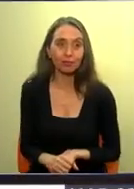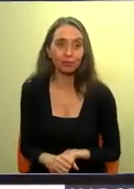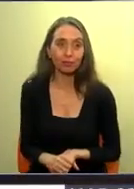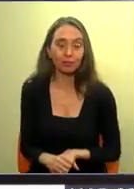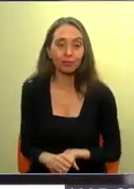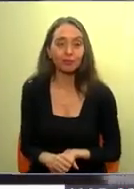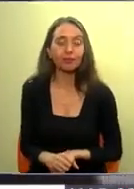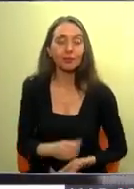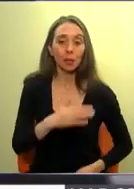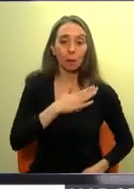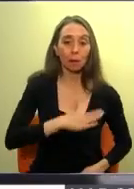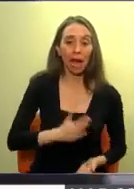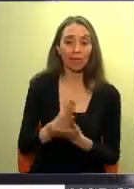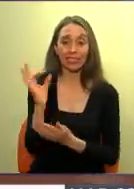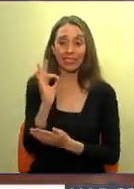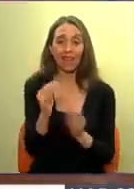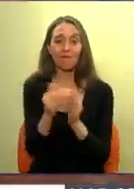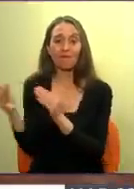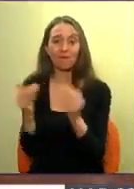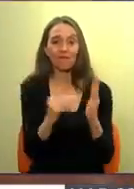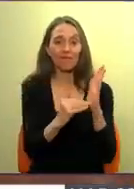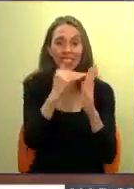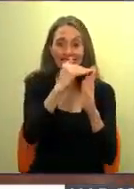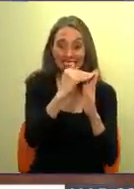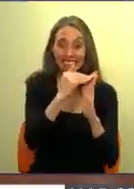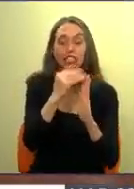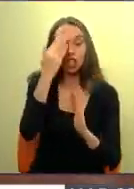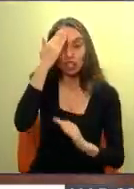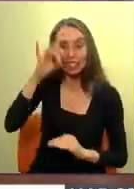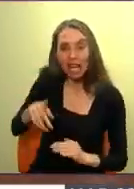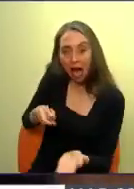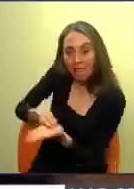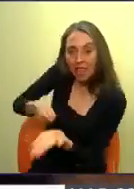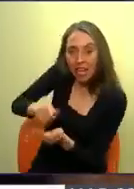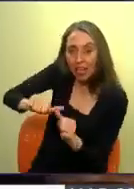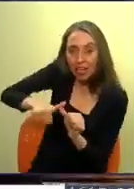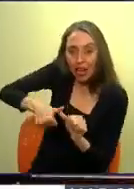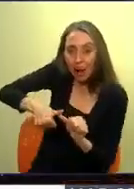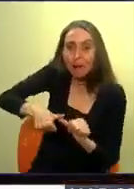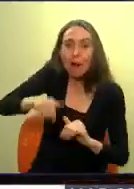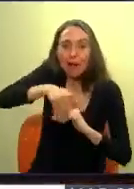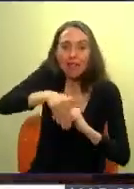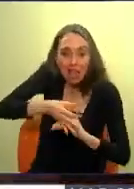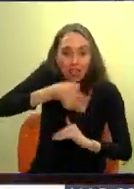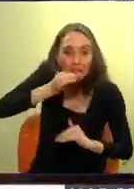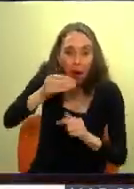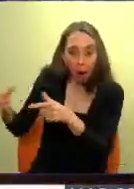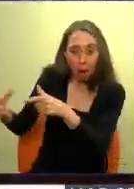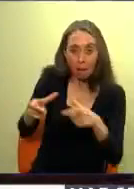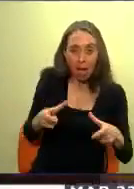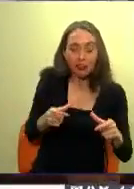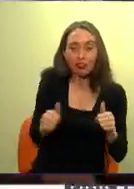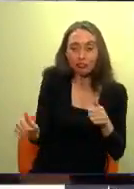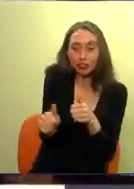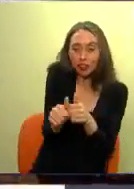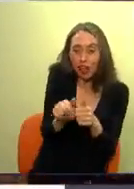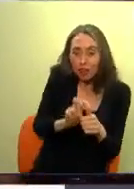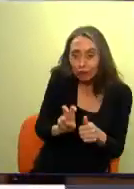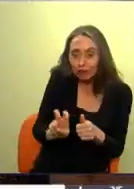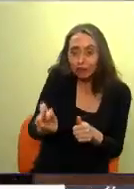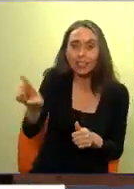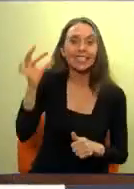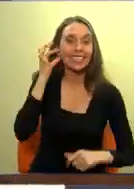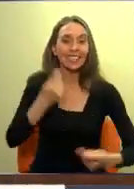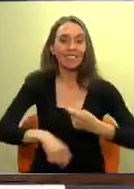De martes a sábado, los vecinos de Valesca saben dónde tienen que ir a comprar para tomar once. Solo deben caminar unos pasos, ahí está ella,